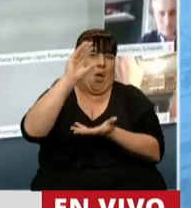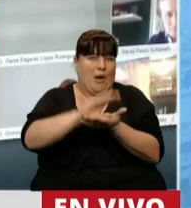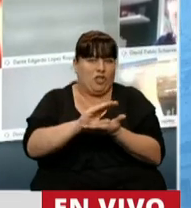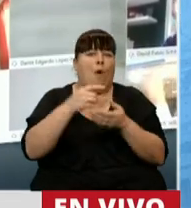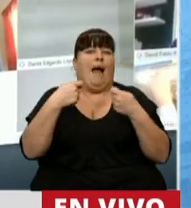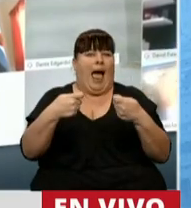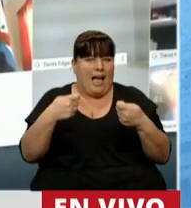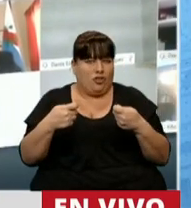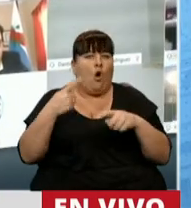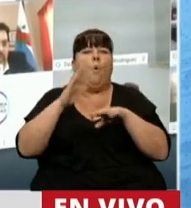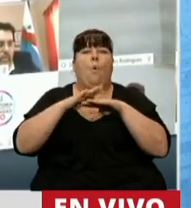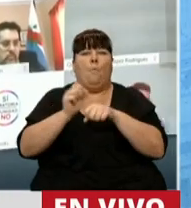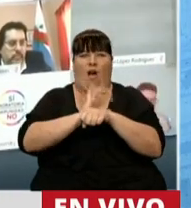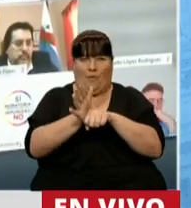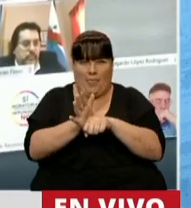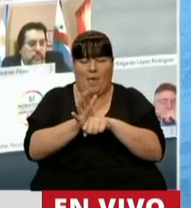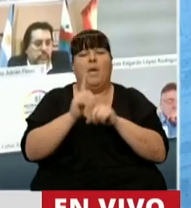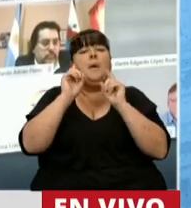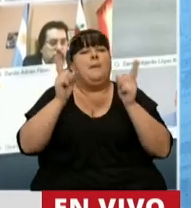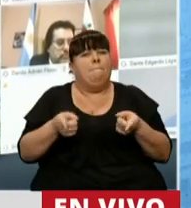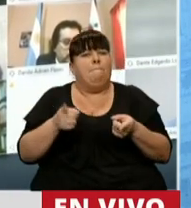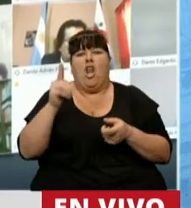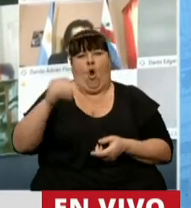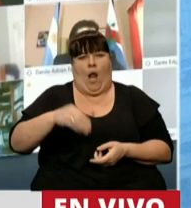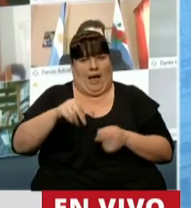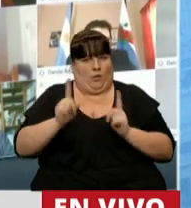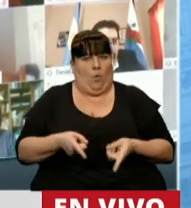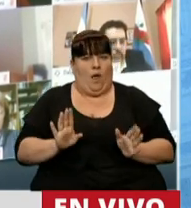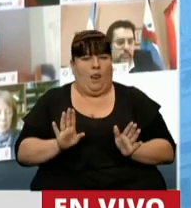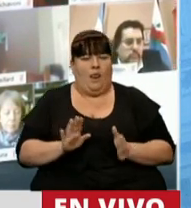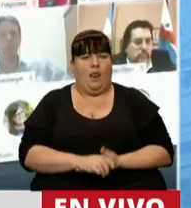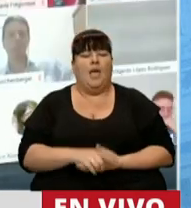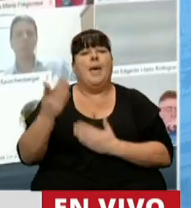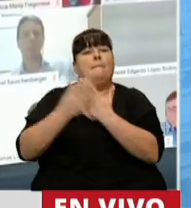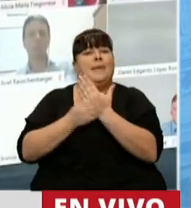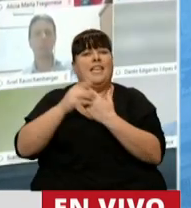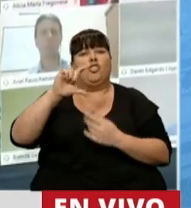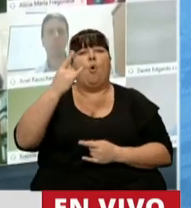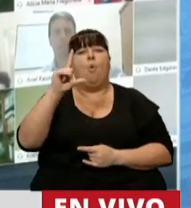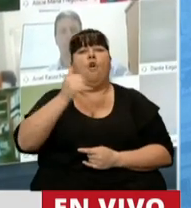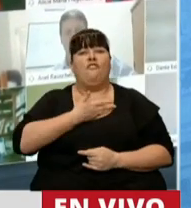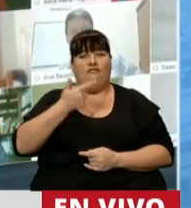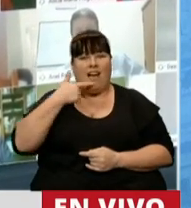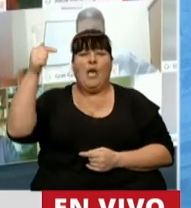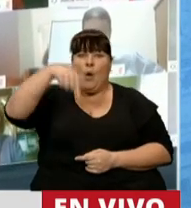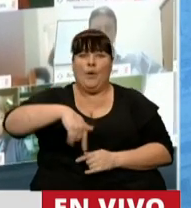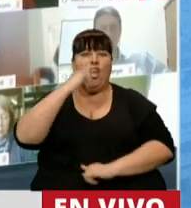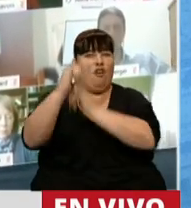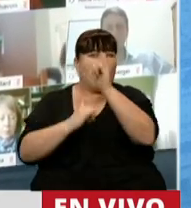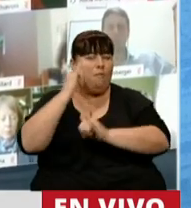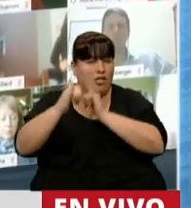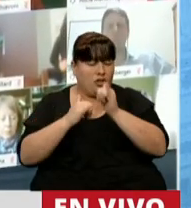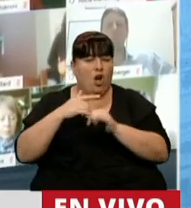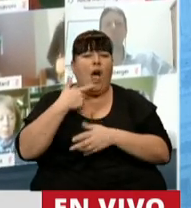o gasto por la pandemia, pero que además no era suficiente. El ministro Kulfa, cuando vino a darnos el informe,